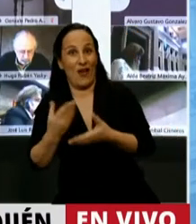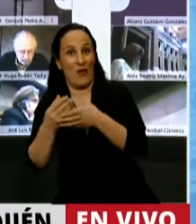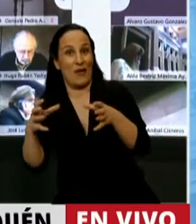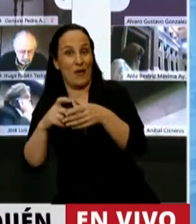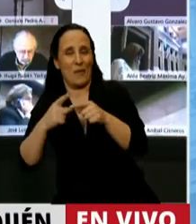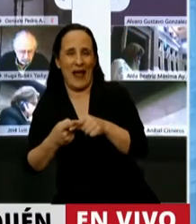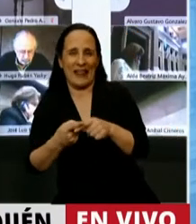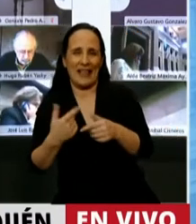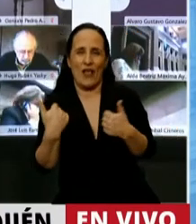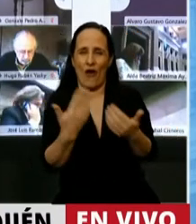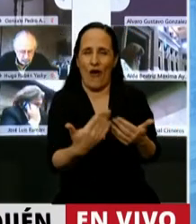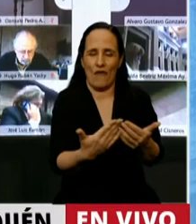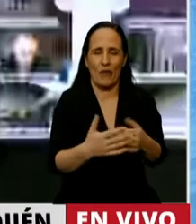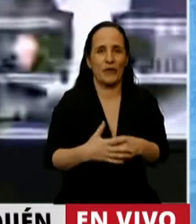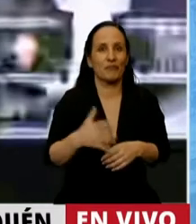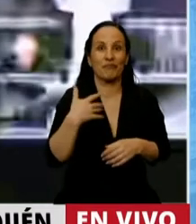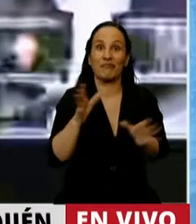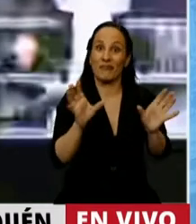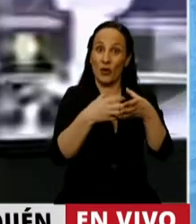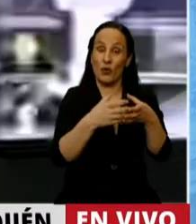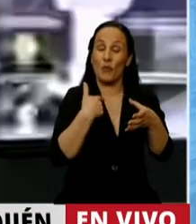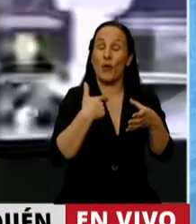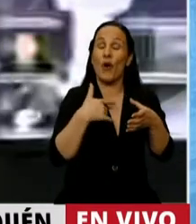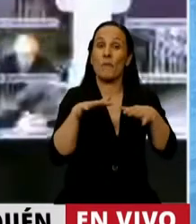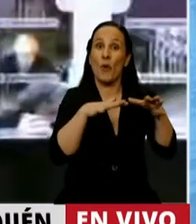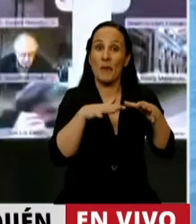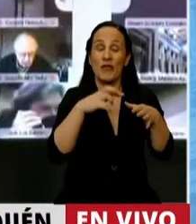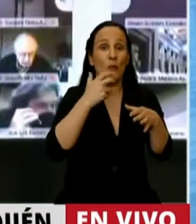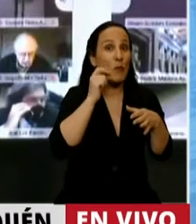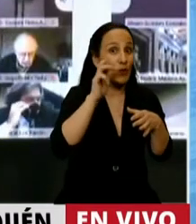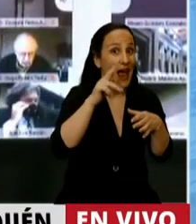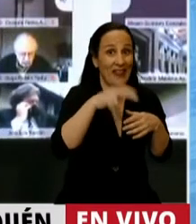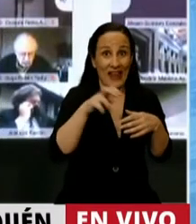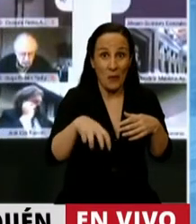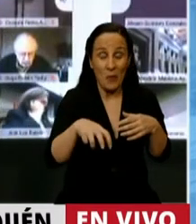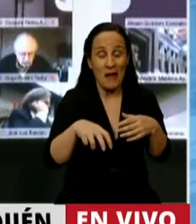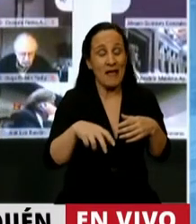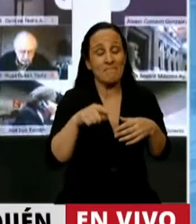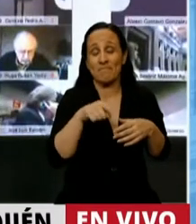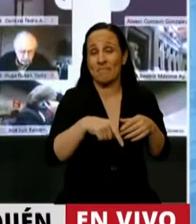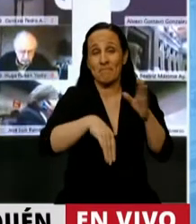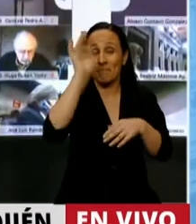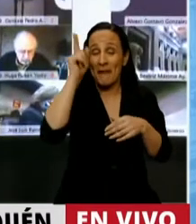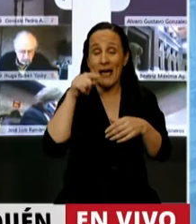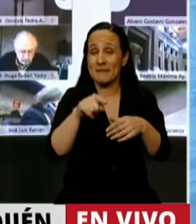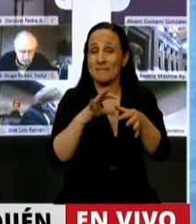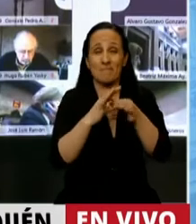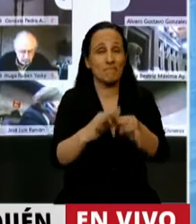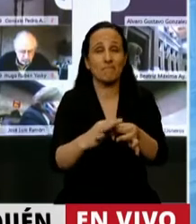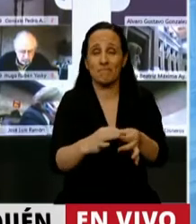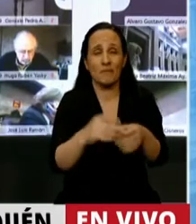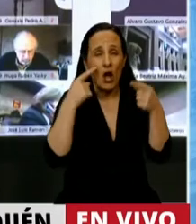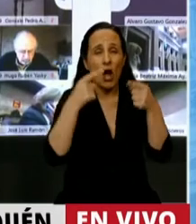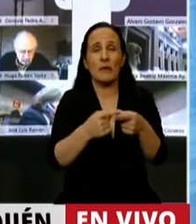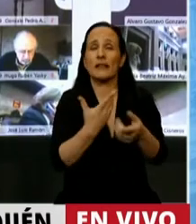El movimiento popular neuquino me ilumina el espíritu de defender siempre la gobernabilidad, porque nuestro